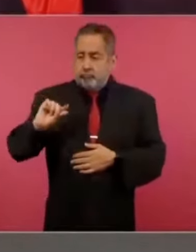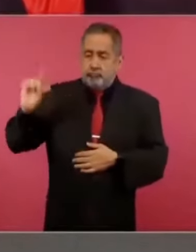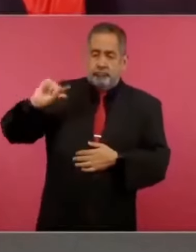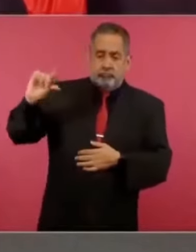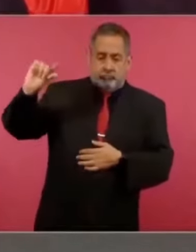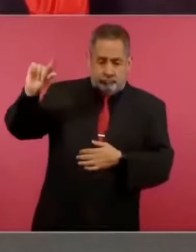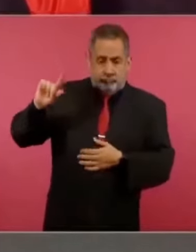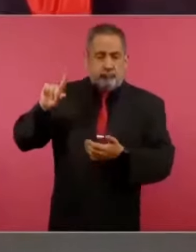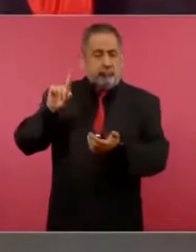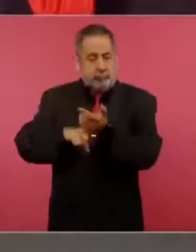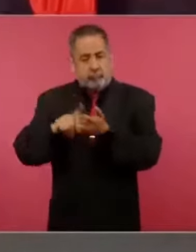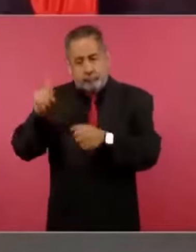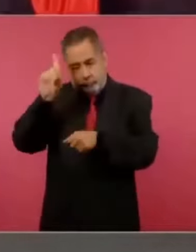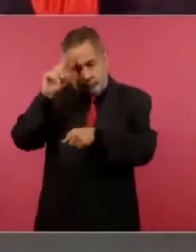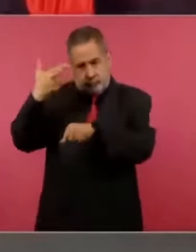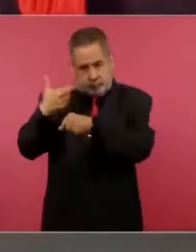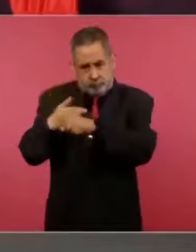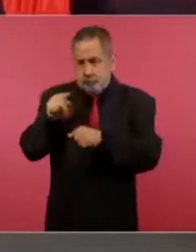consejeros,